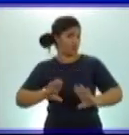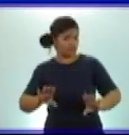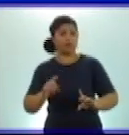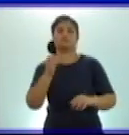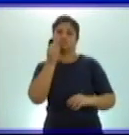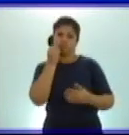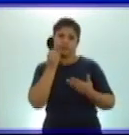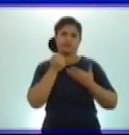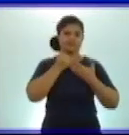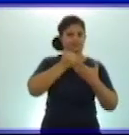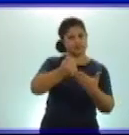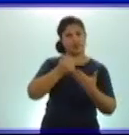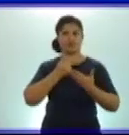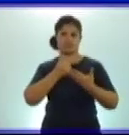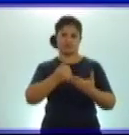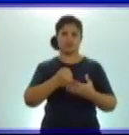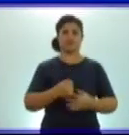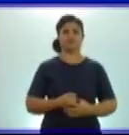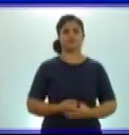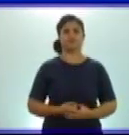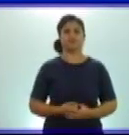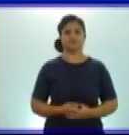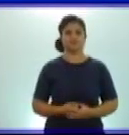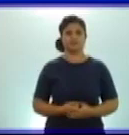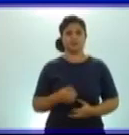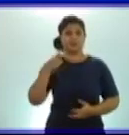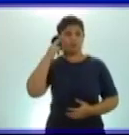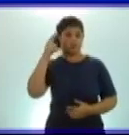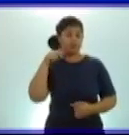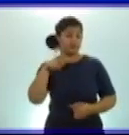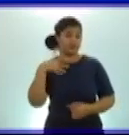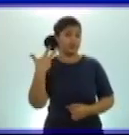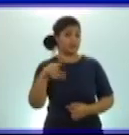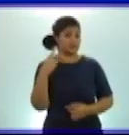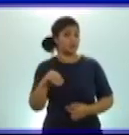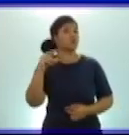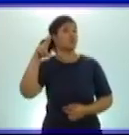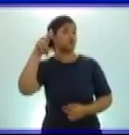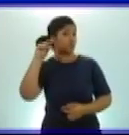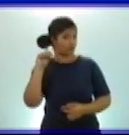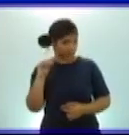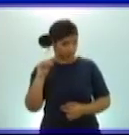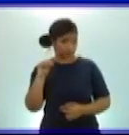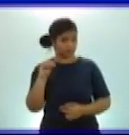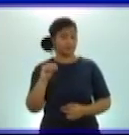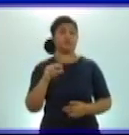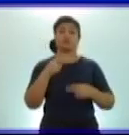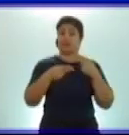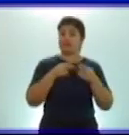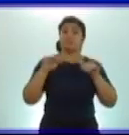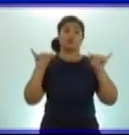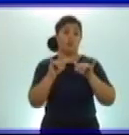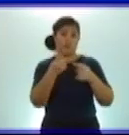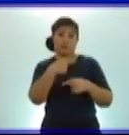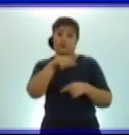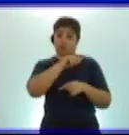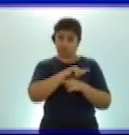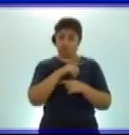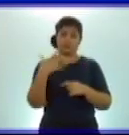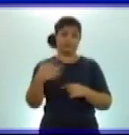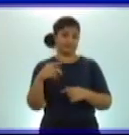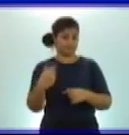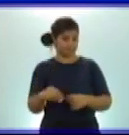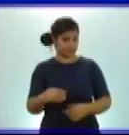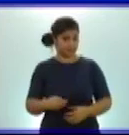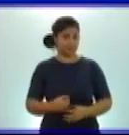el ejercicio. Yo insisto, este es un nuevo ejercicio creado a partir del ejercicio 2 de la página 12 del cuaderno